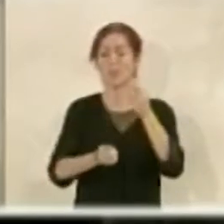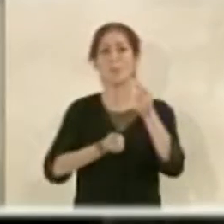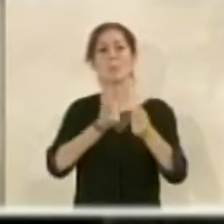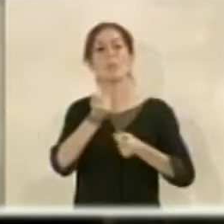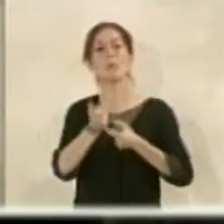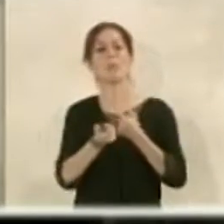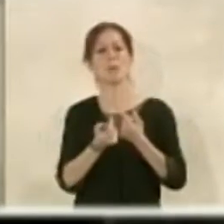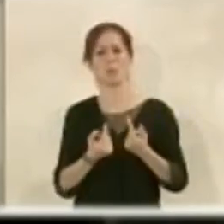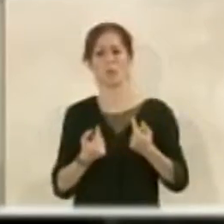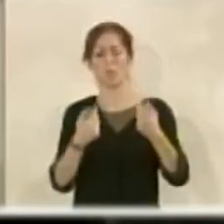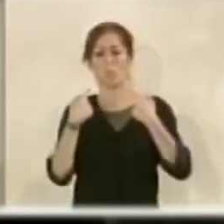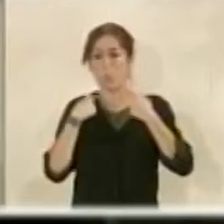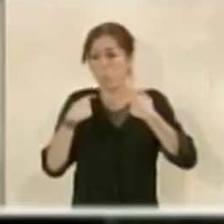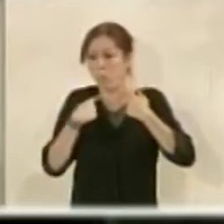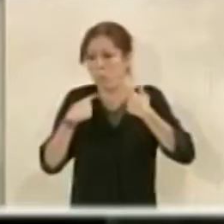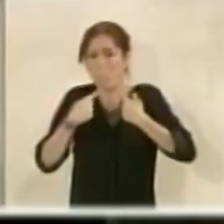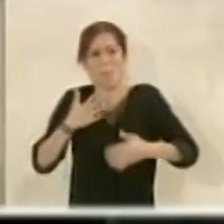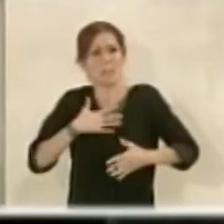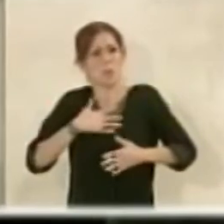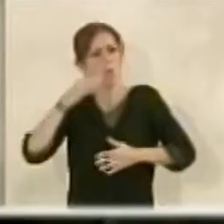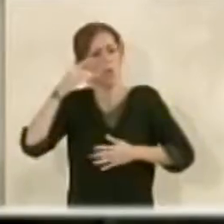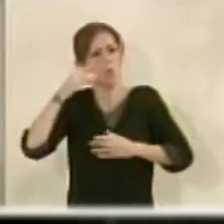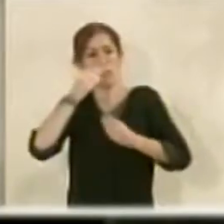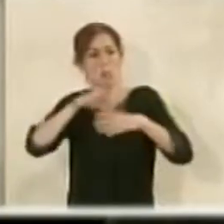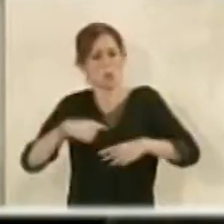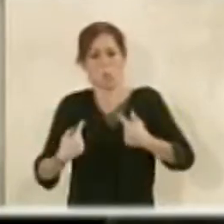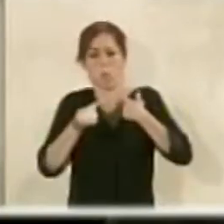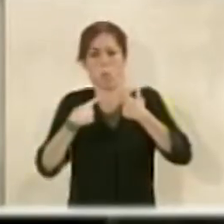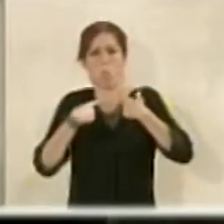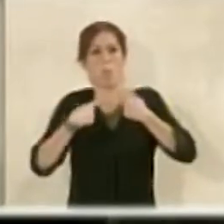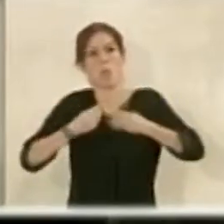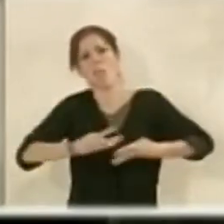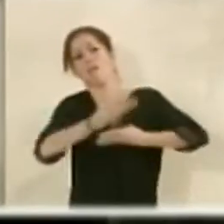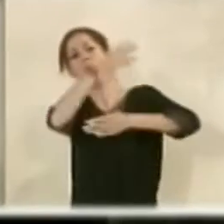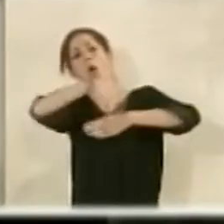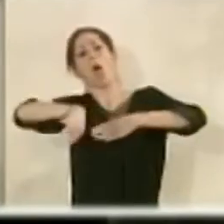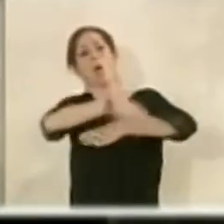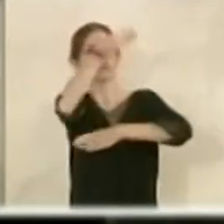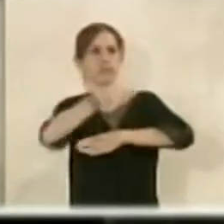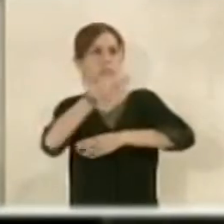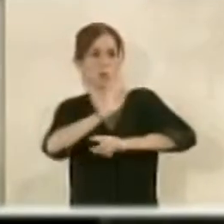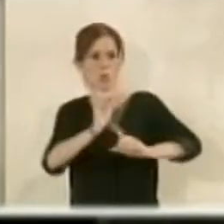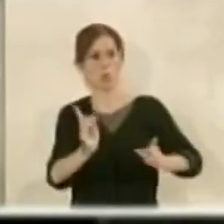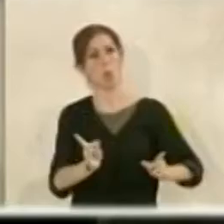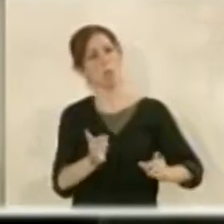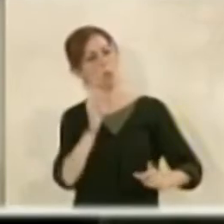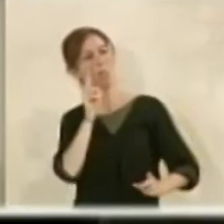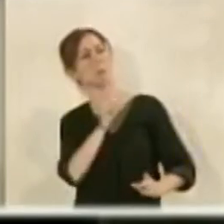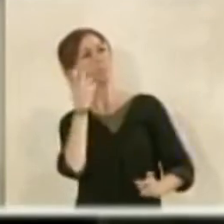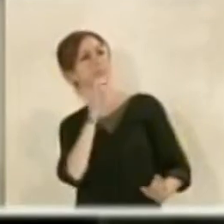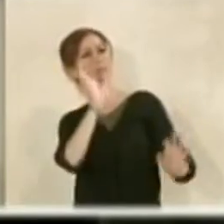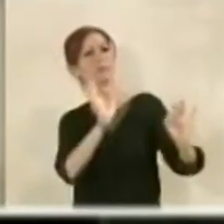estamos perdiendo ejemplos de nuestro patrimonio. No es que fuera una gran arquitectura, pero sí es verdad que le da una cierta